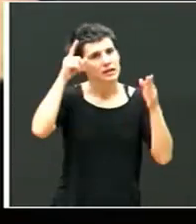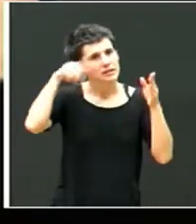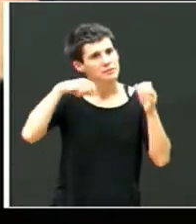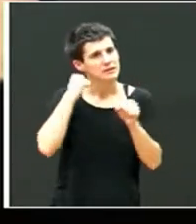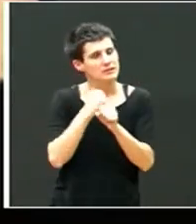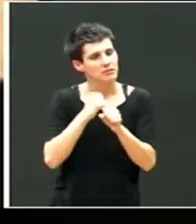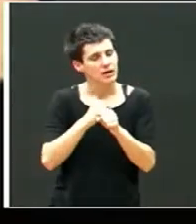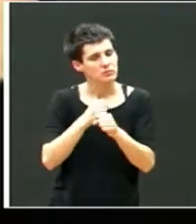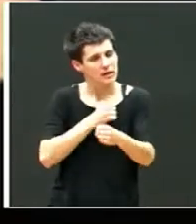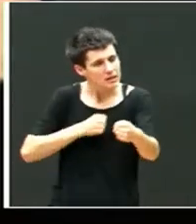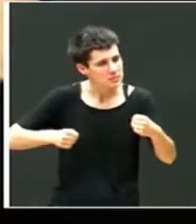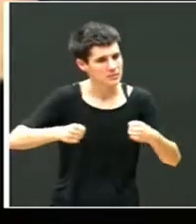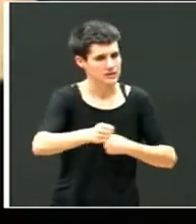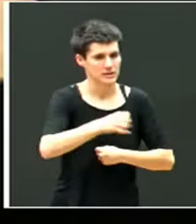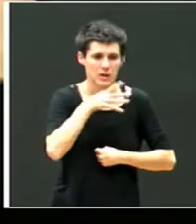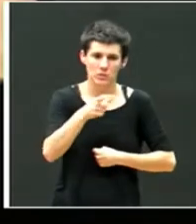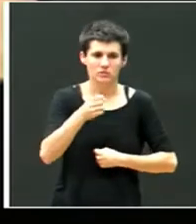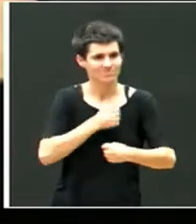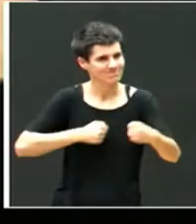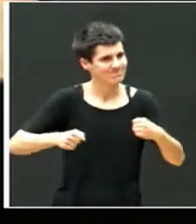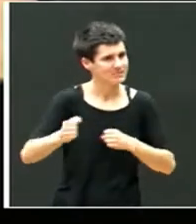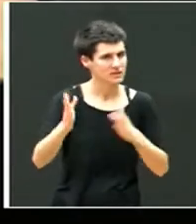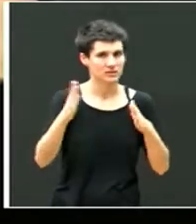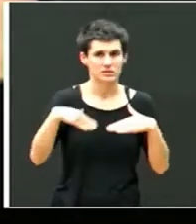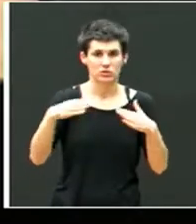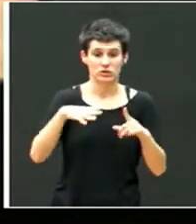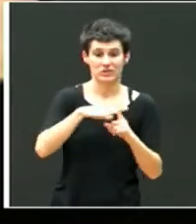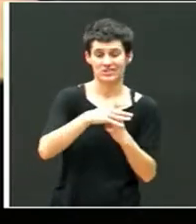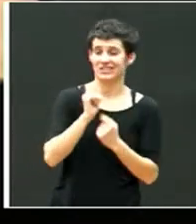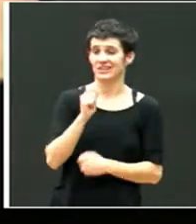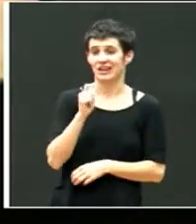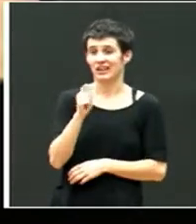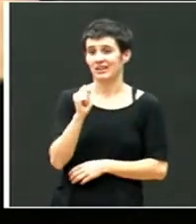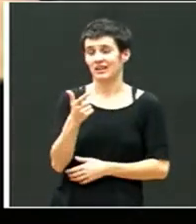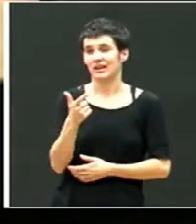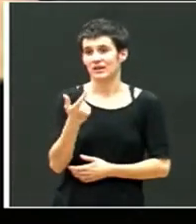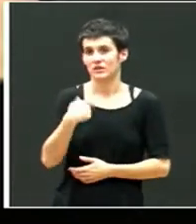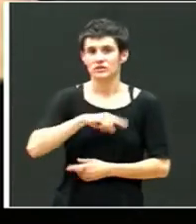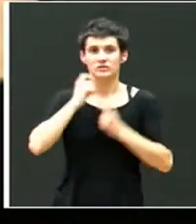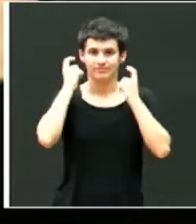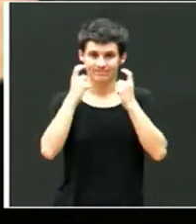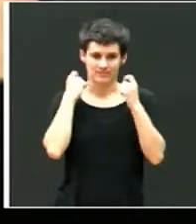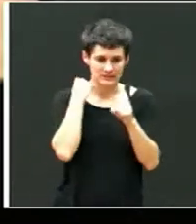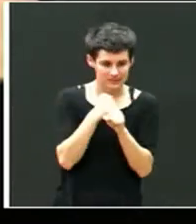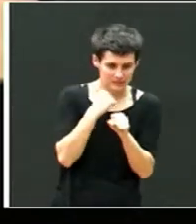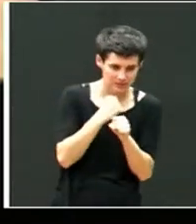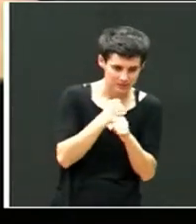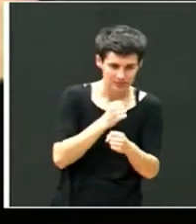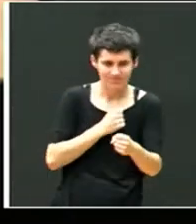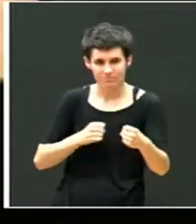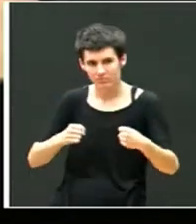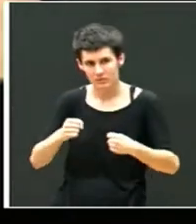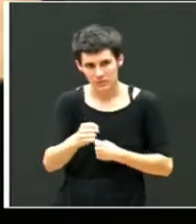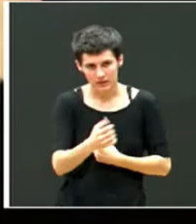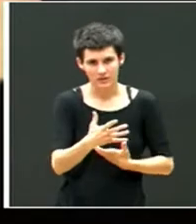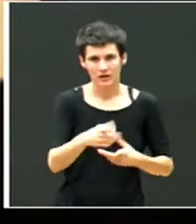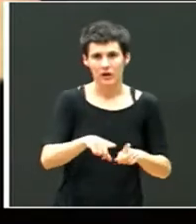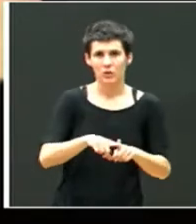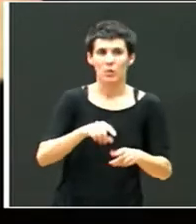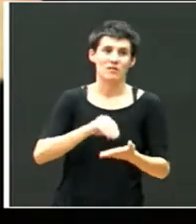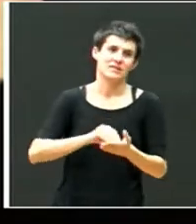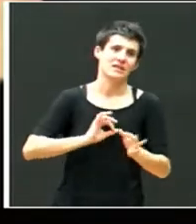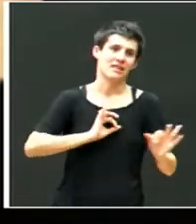empático. Entonces, las situaciones habituales las intentábamos trabajarlas por medio de teatros